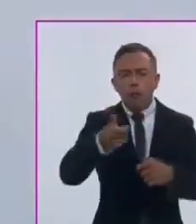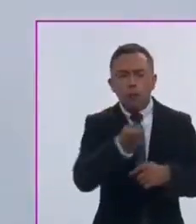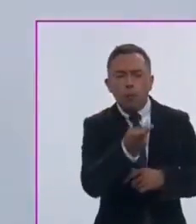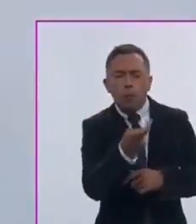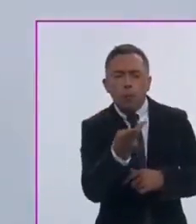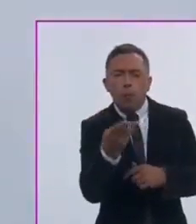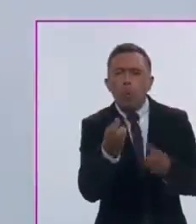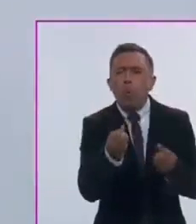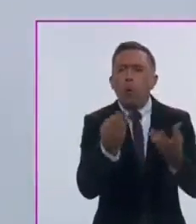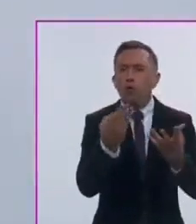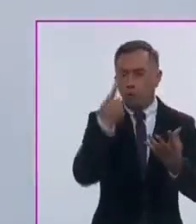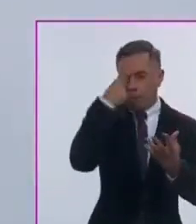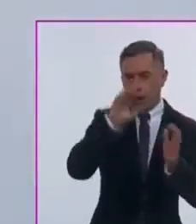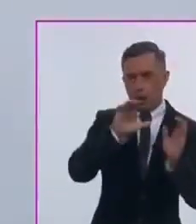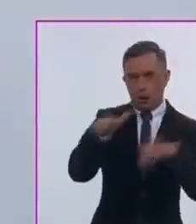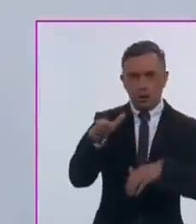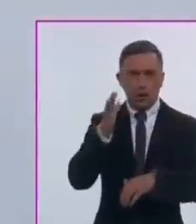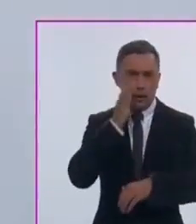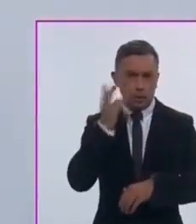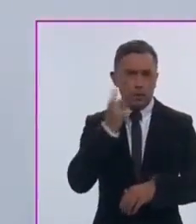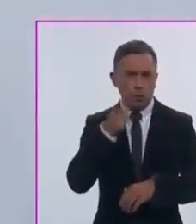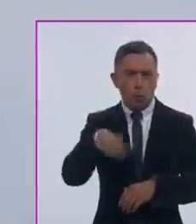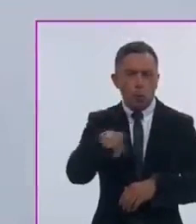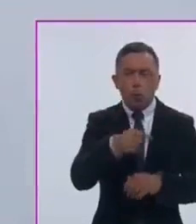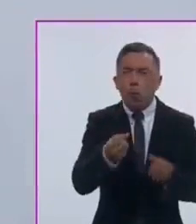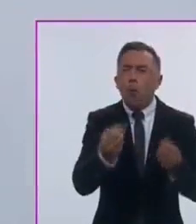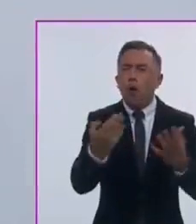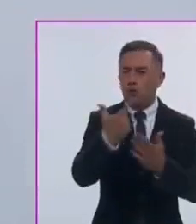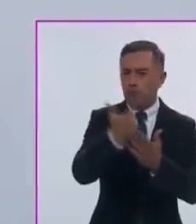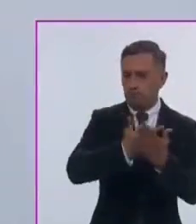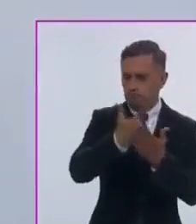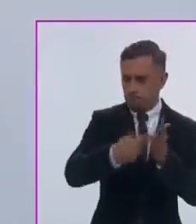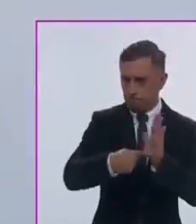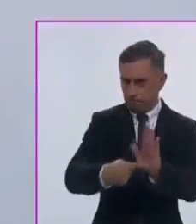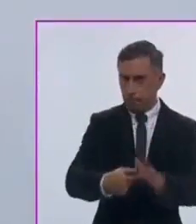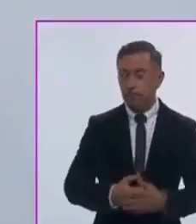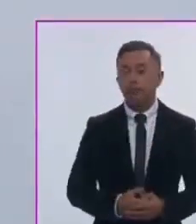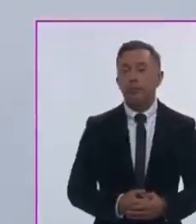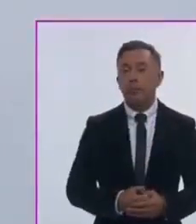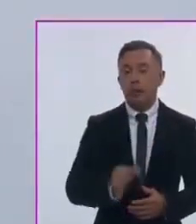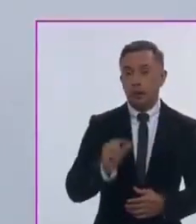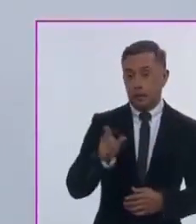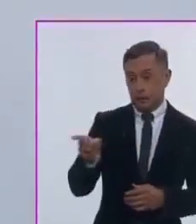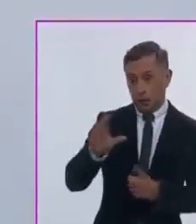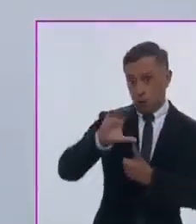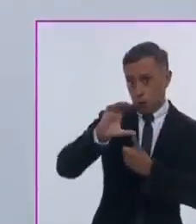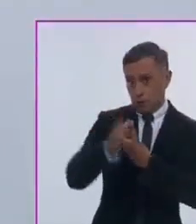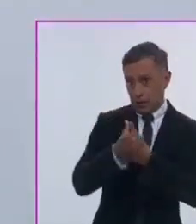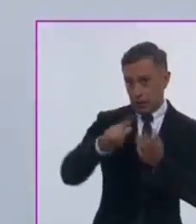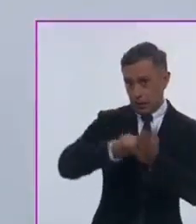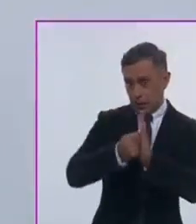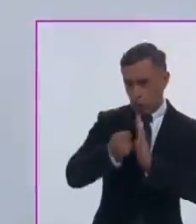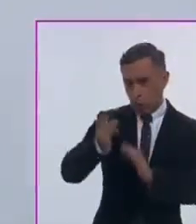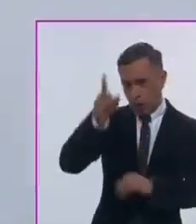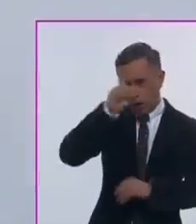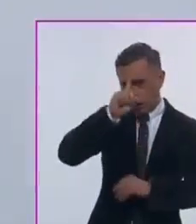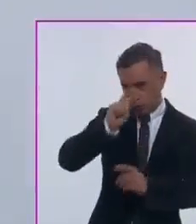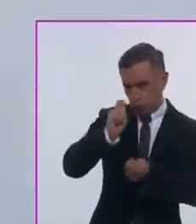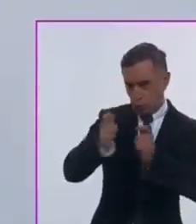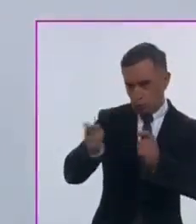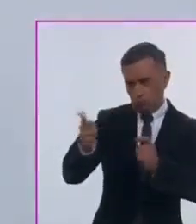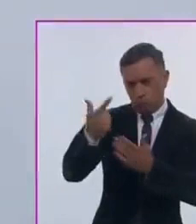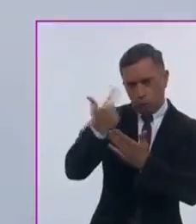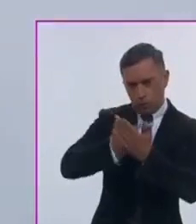Cámara de Diputados y Diputadas. De acuerdo con los datos que me han sido entregados por el Comité Técnico Asesor del Conteo Rápido,